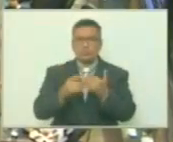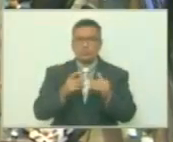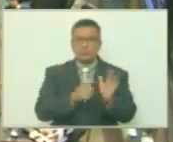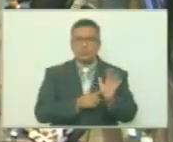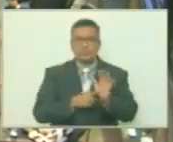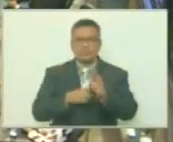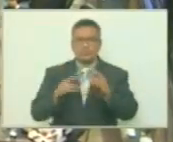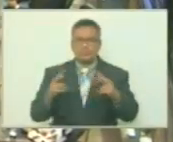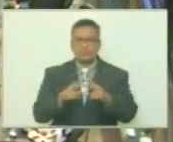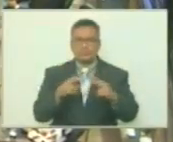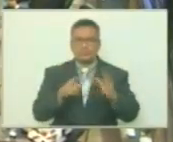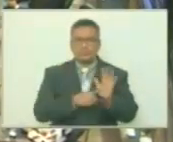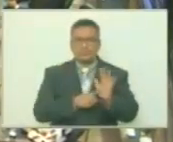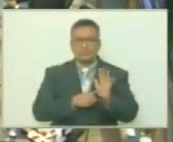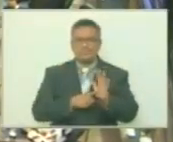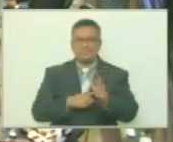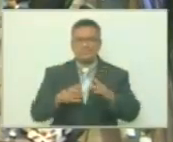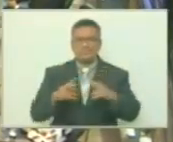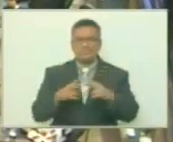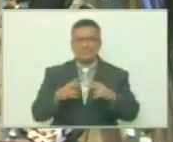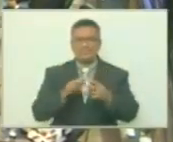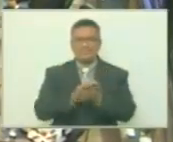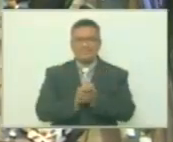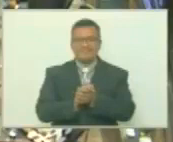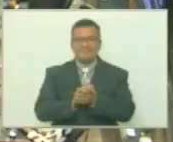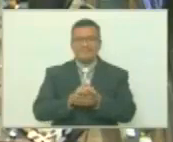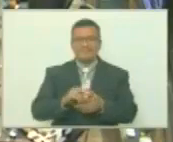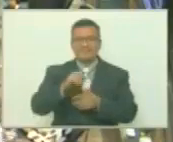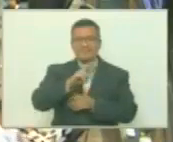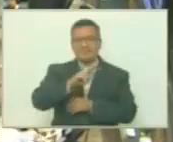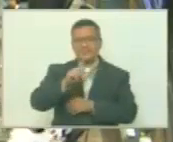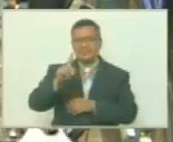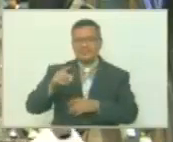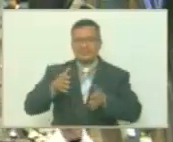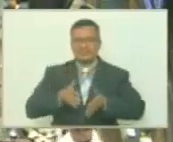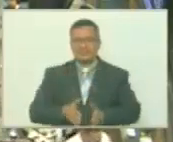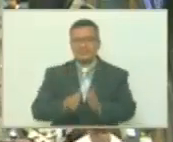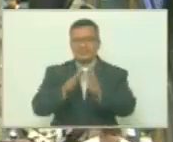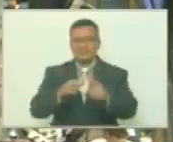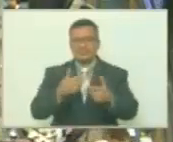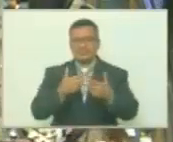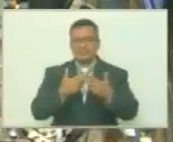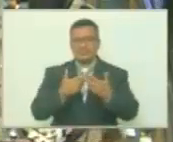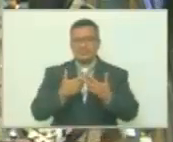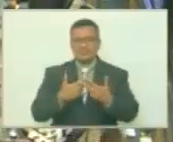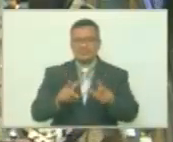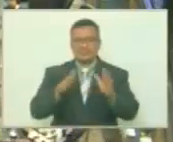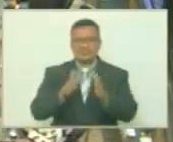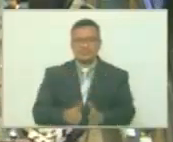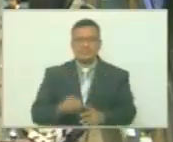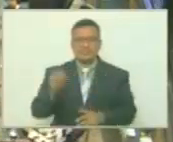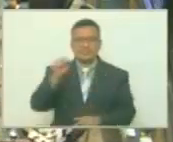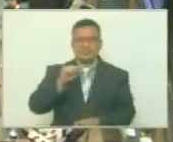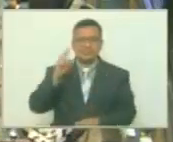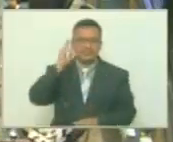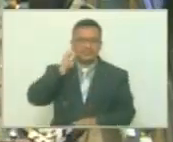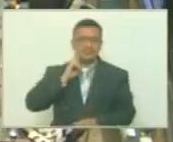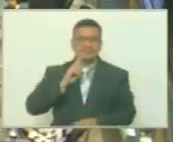acuerdo en conmemoración a los 239 años del natalicio del libertador Simón Bolívar